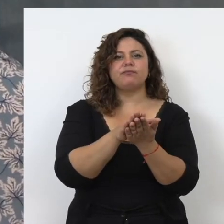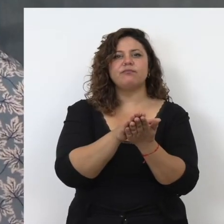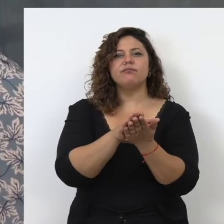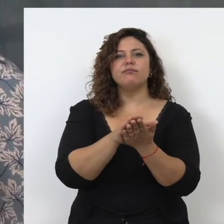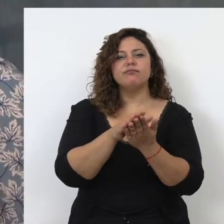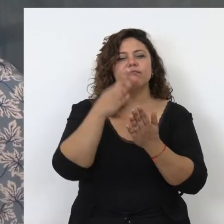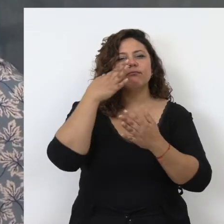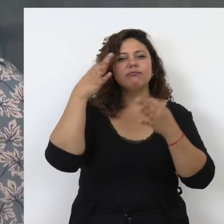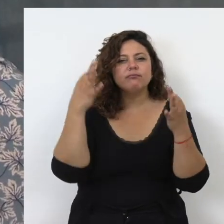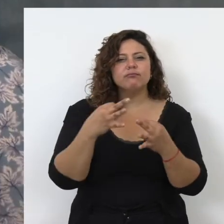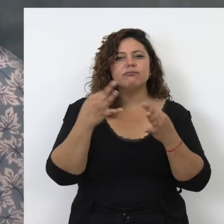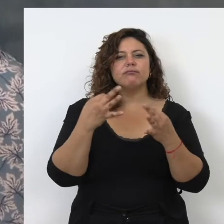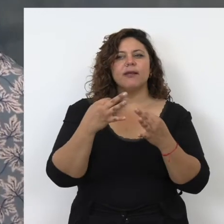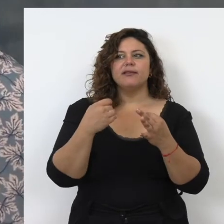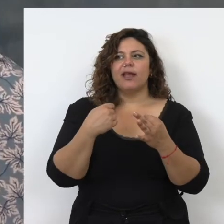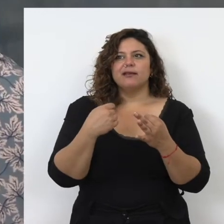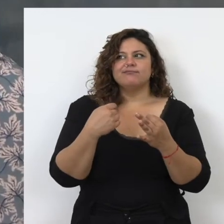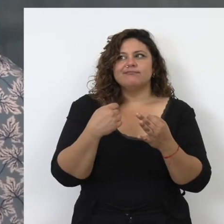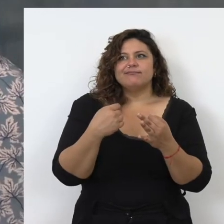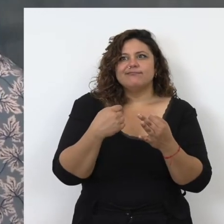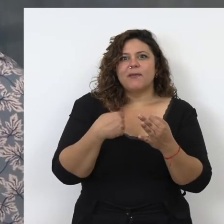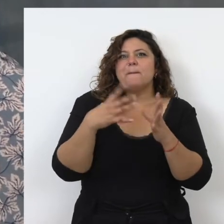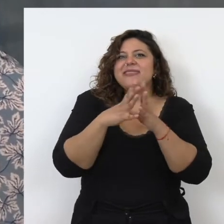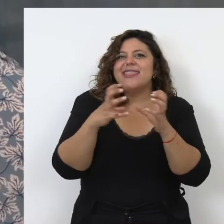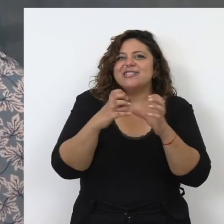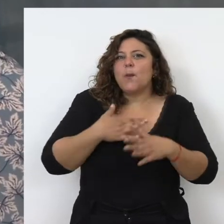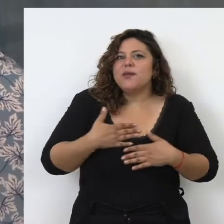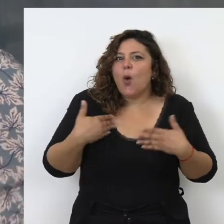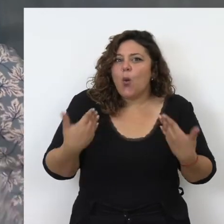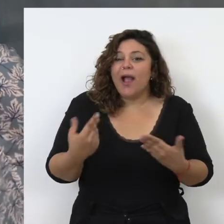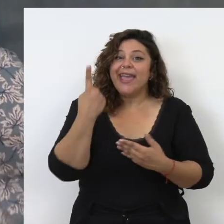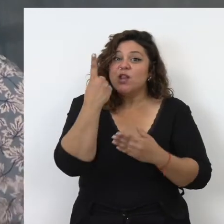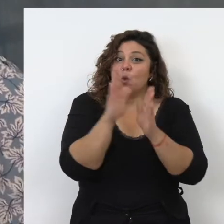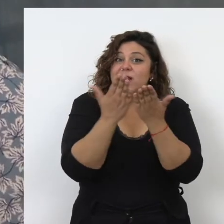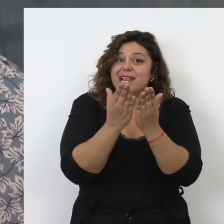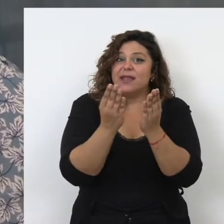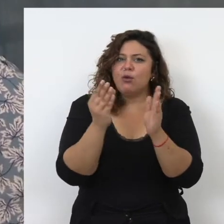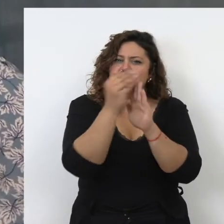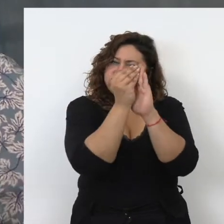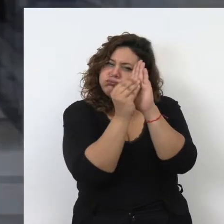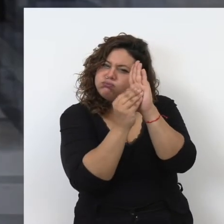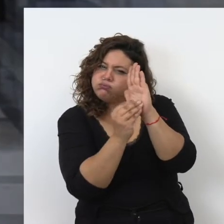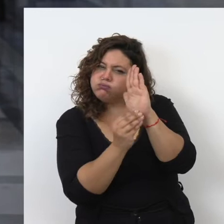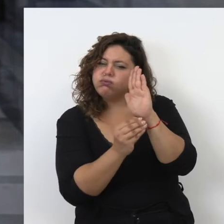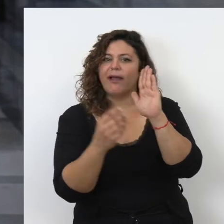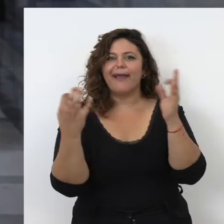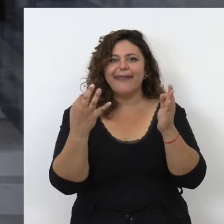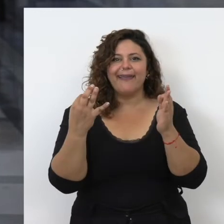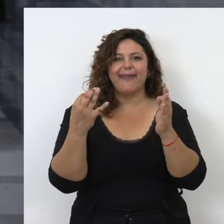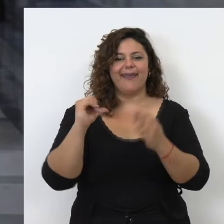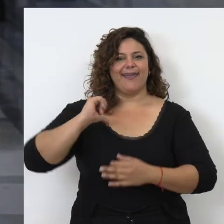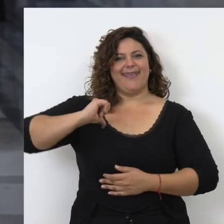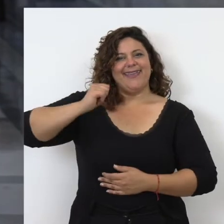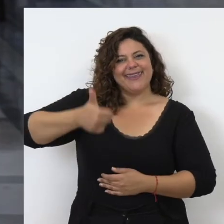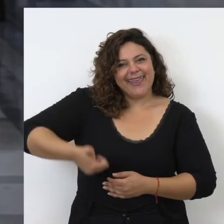realmente cumple con lo que ha sido mi deseo a lo largo de la investigación, que es reunir en un solo volumen la riqueza de lo que